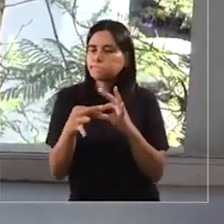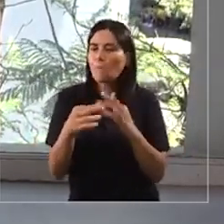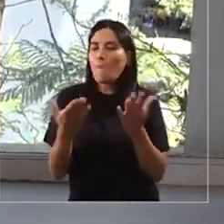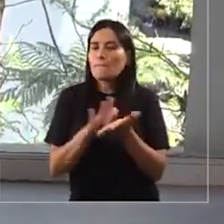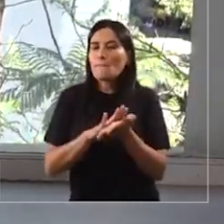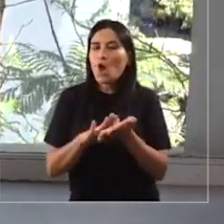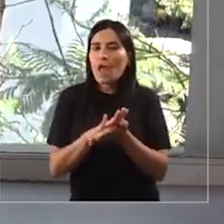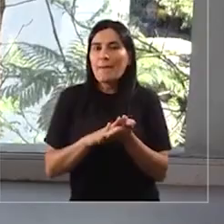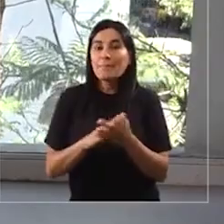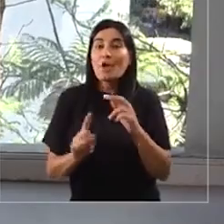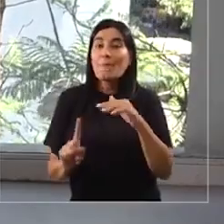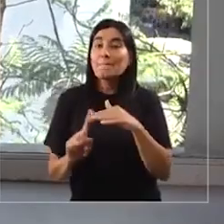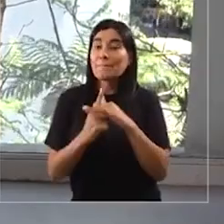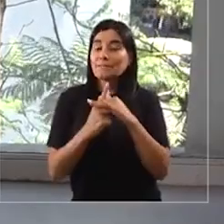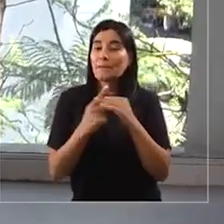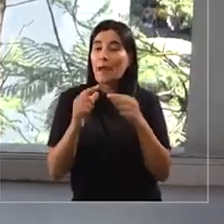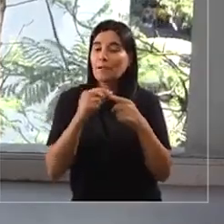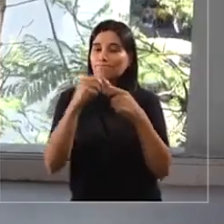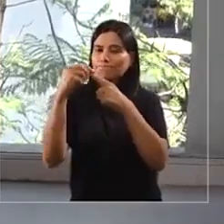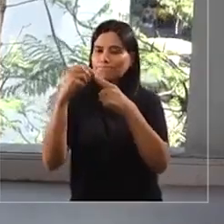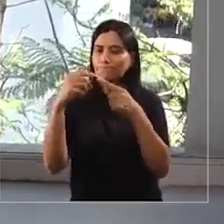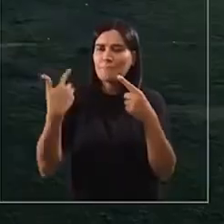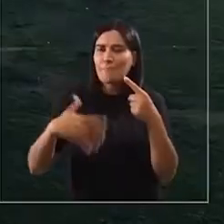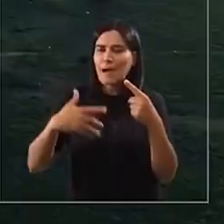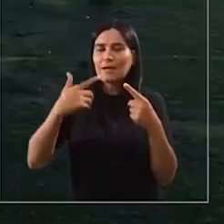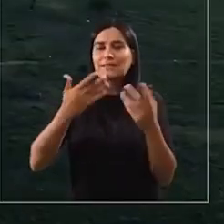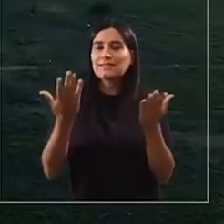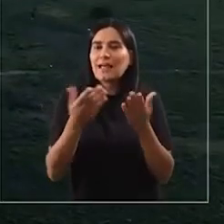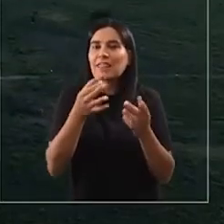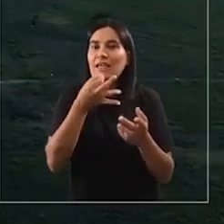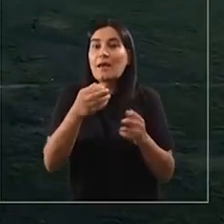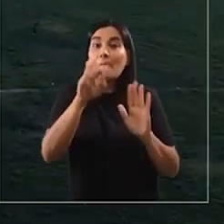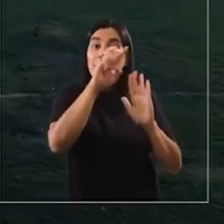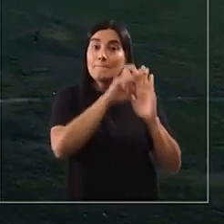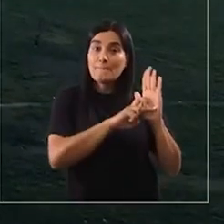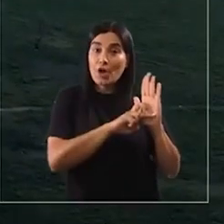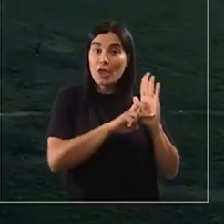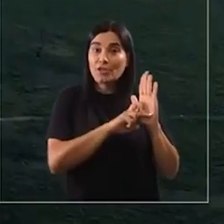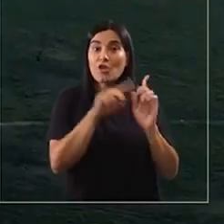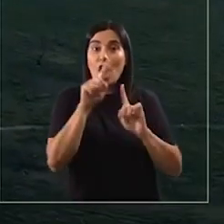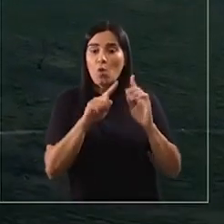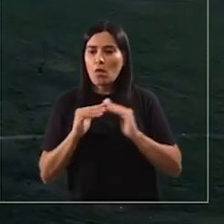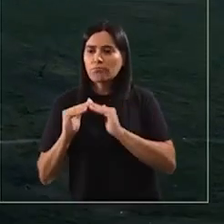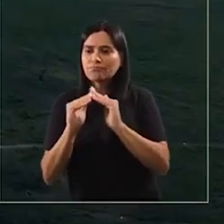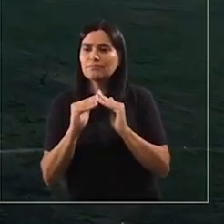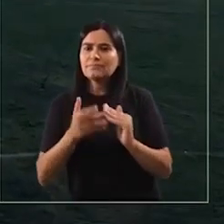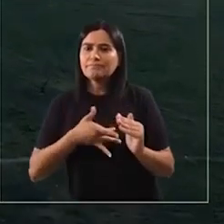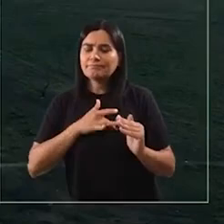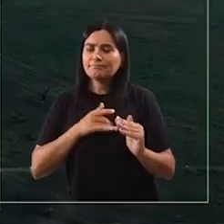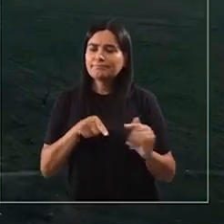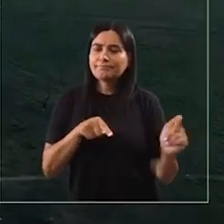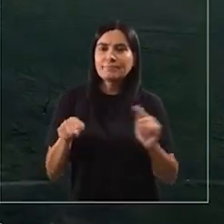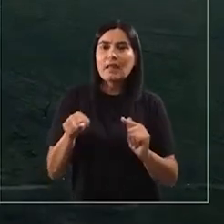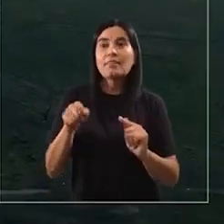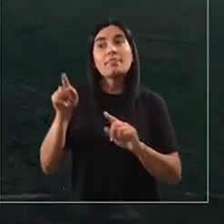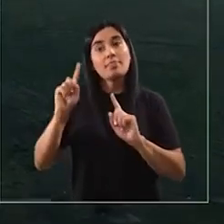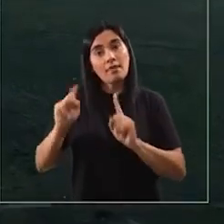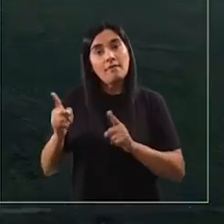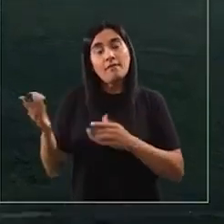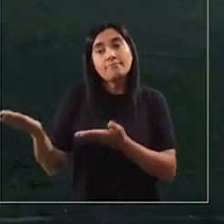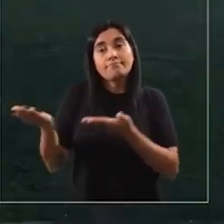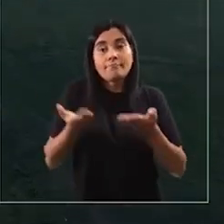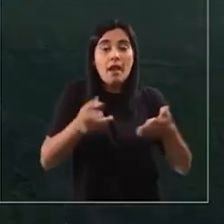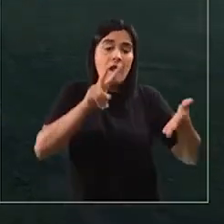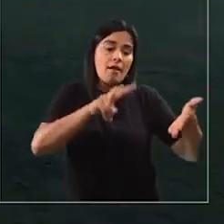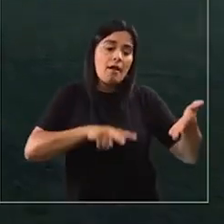consecuencias. La principal es, bueno, una de las principales tiene que ver con que los proyectos que vayan a afectar esos humedales tienen que entrar al